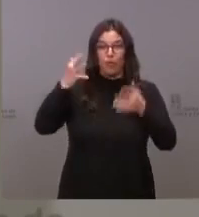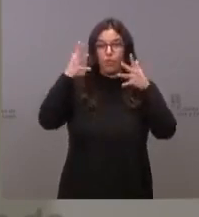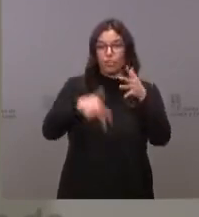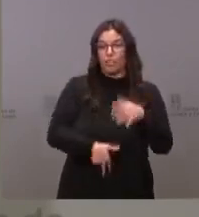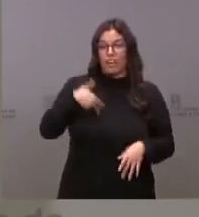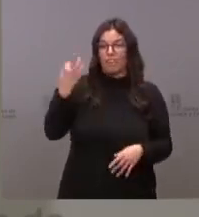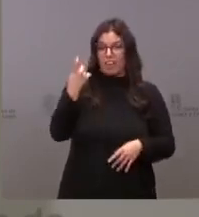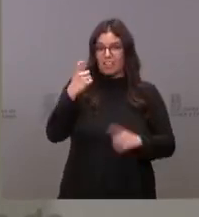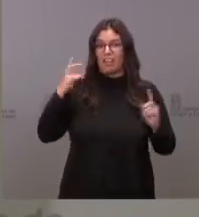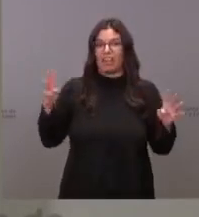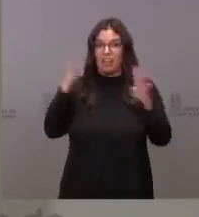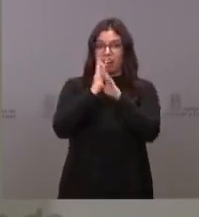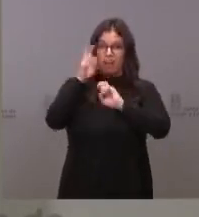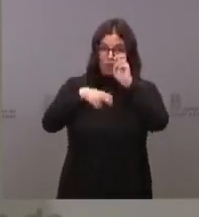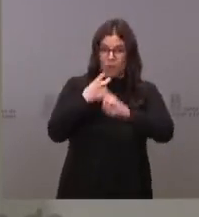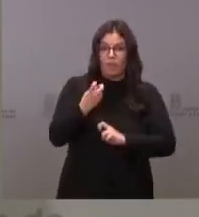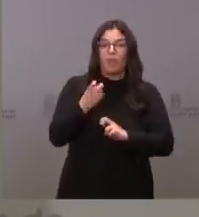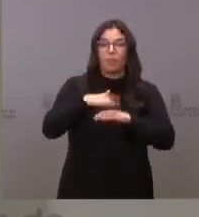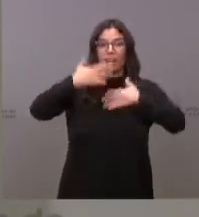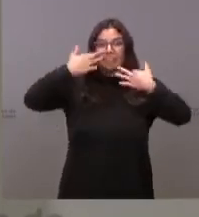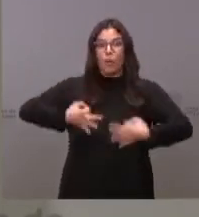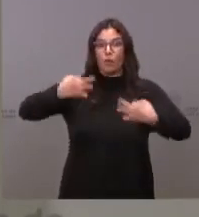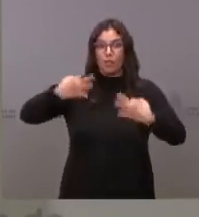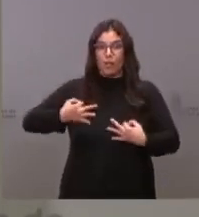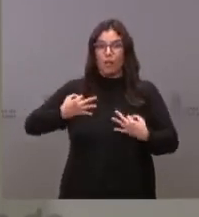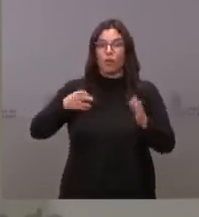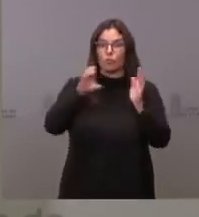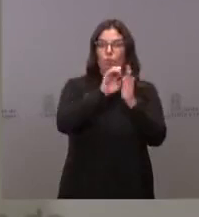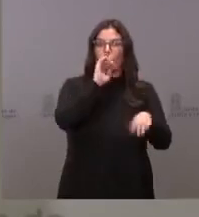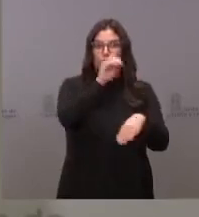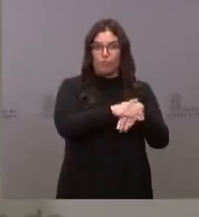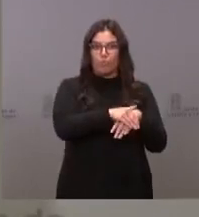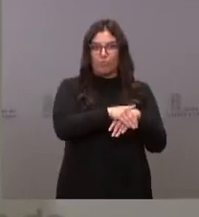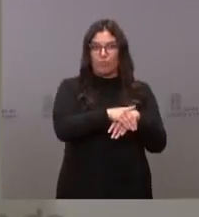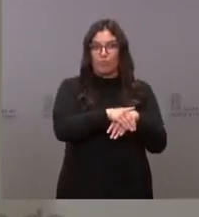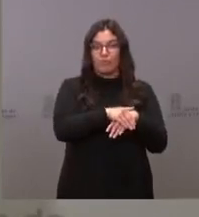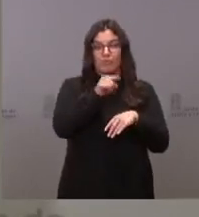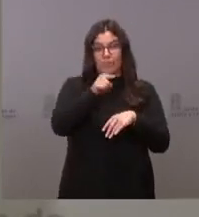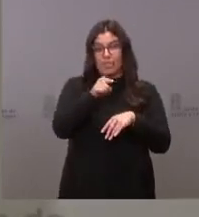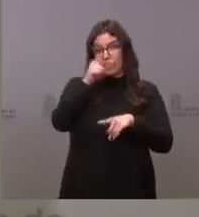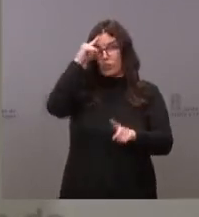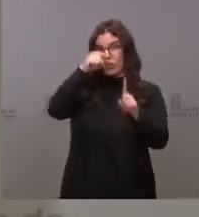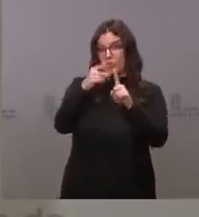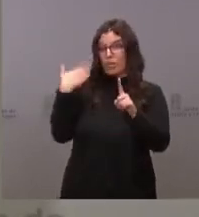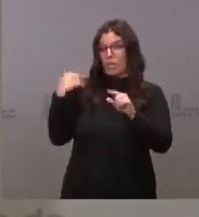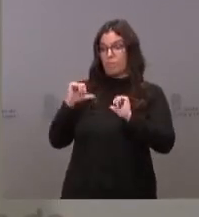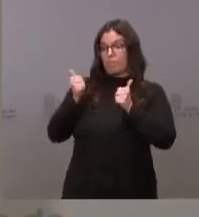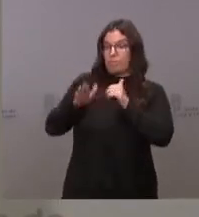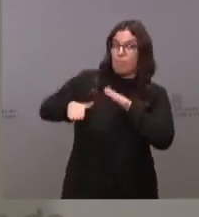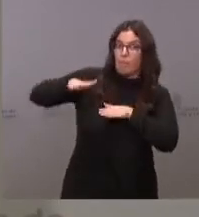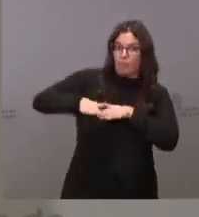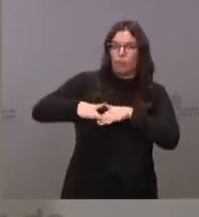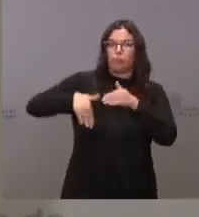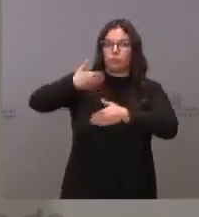General del Poder Judicial para asegurar que cumplimos con la Constitución. Yo creo que ese es el camino que se comenzó ayer, cumplir con la